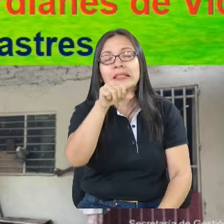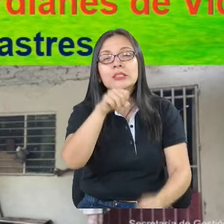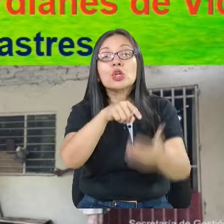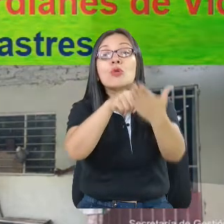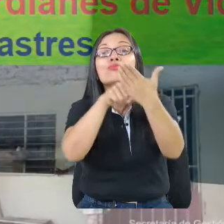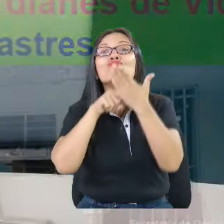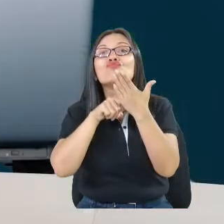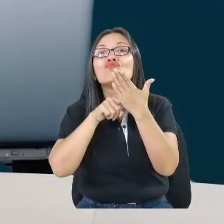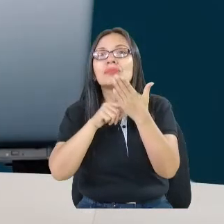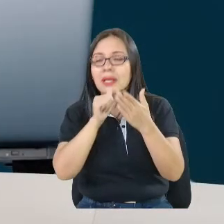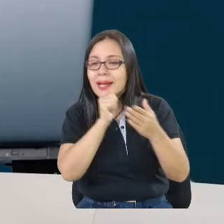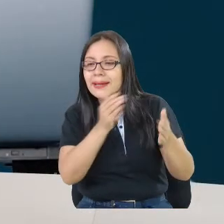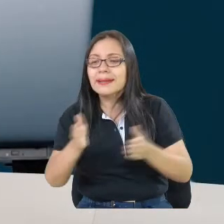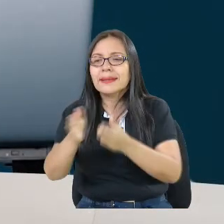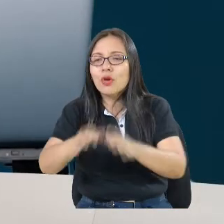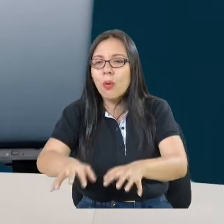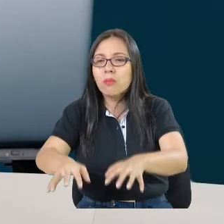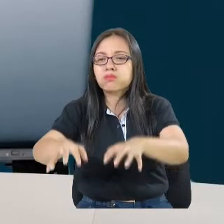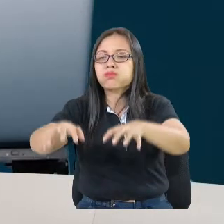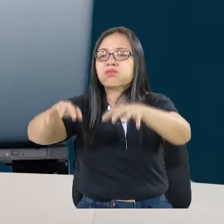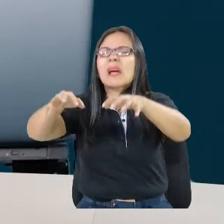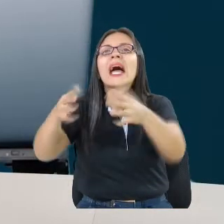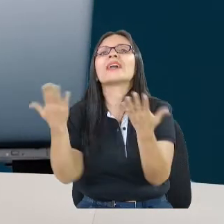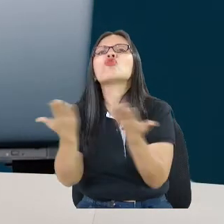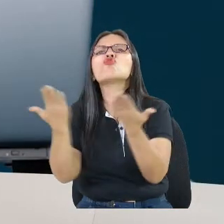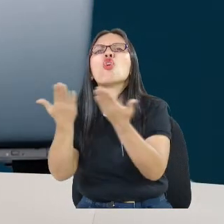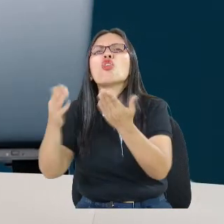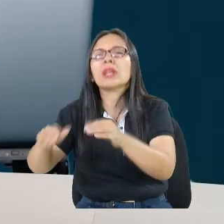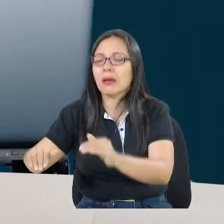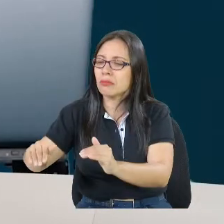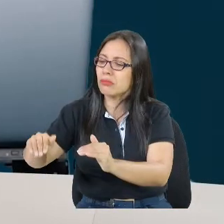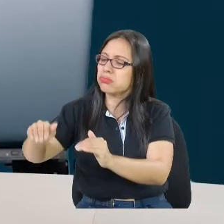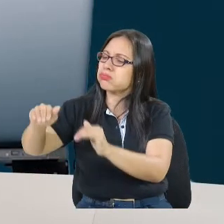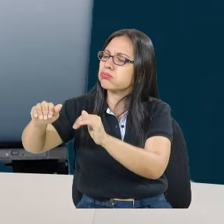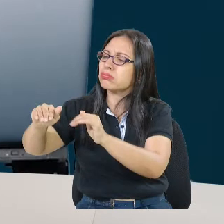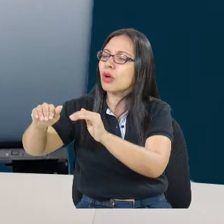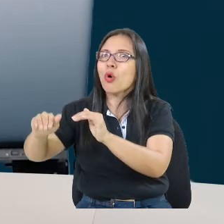intercambio para poder saber cómo actuar.